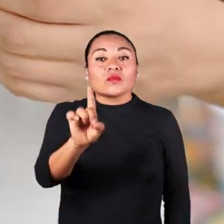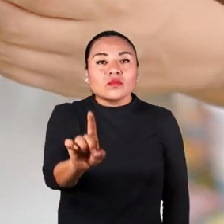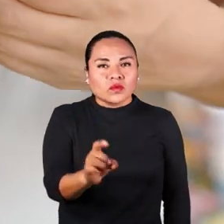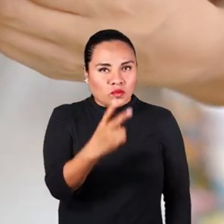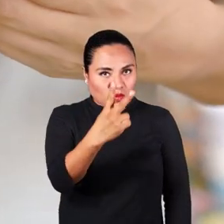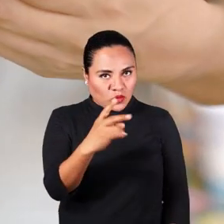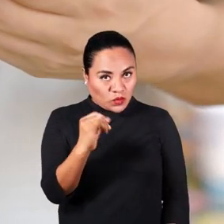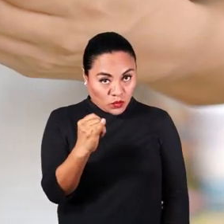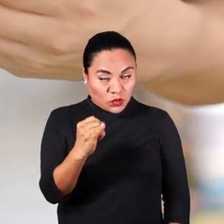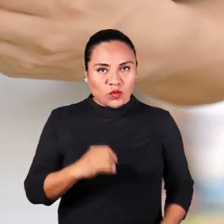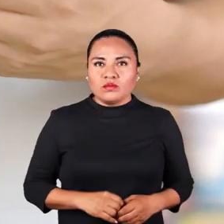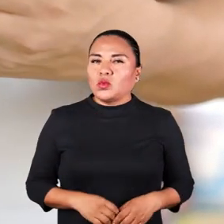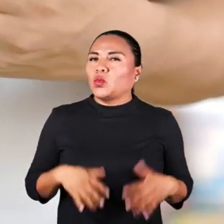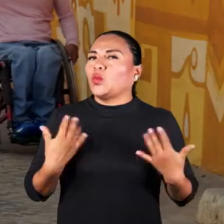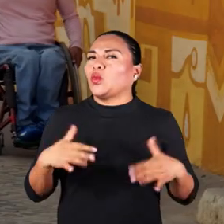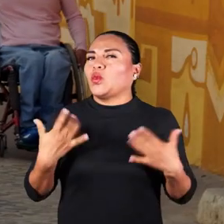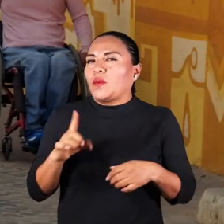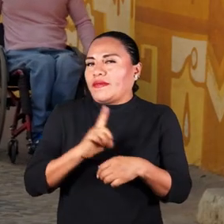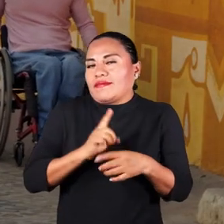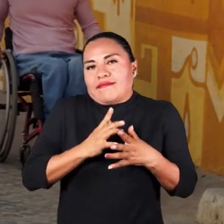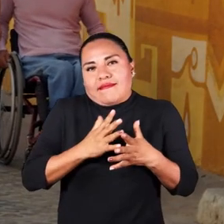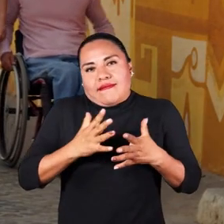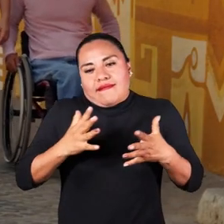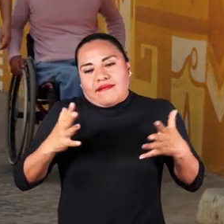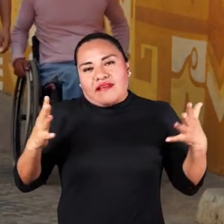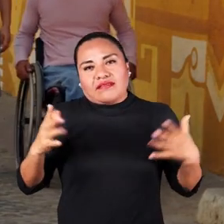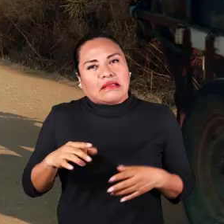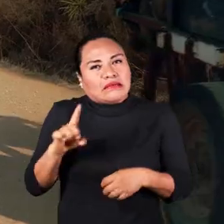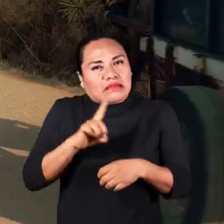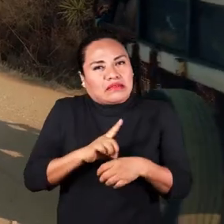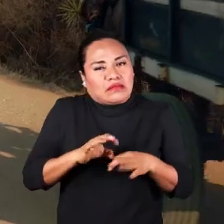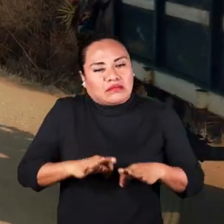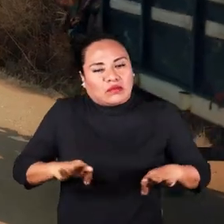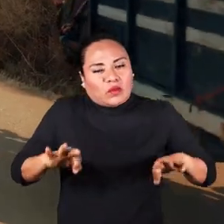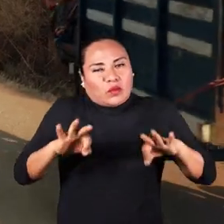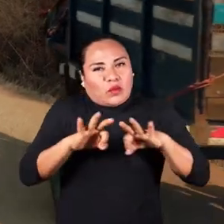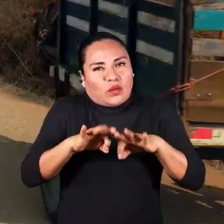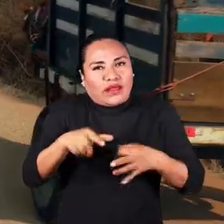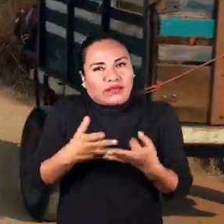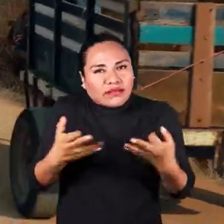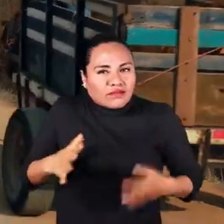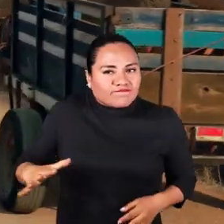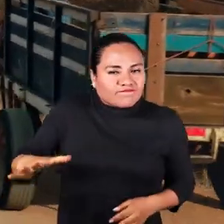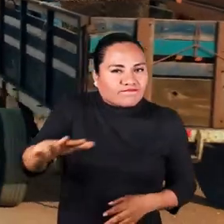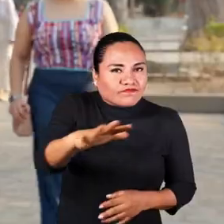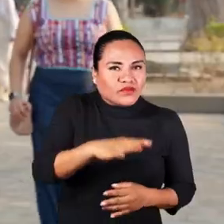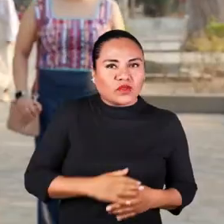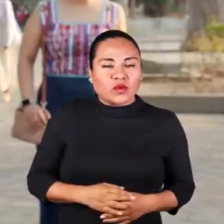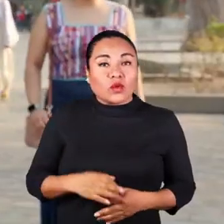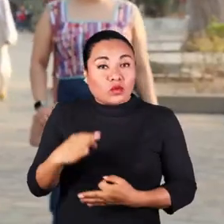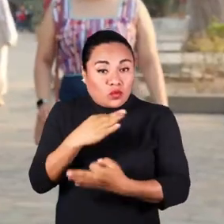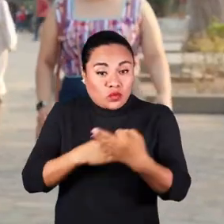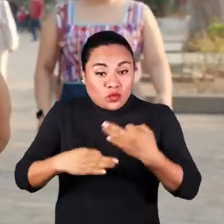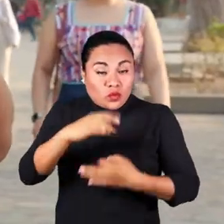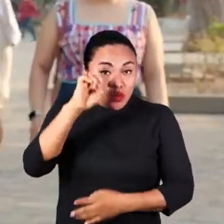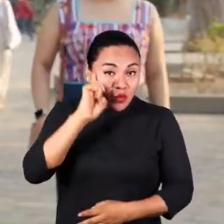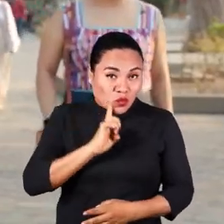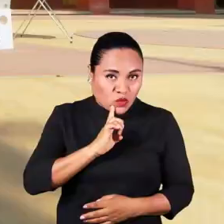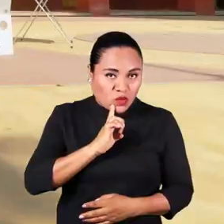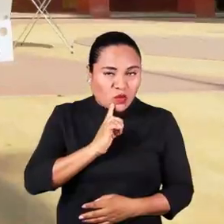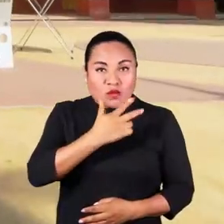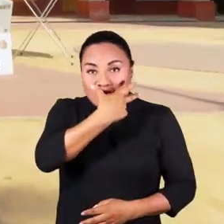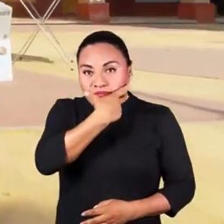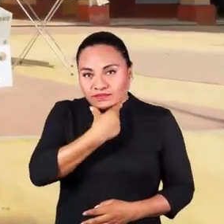Este domingo 2 de junio será un gran día, un día grande para nuestra tierra, porque todas